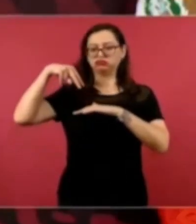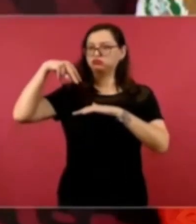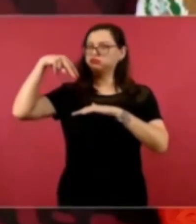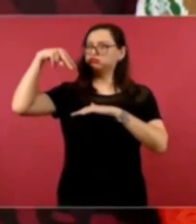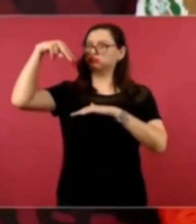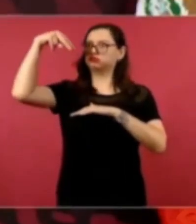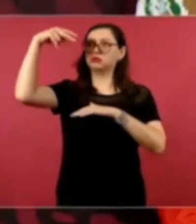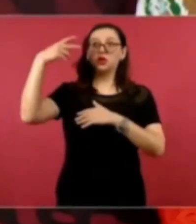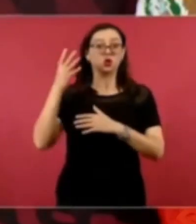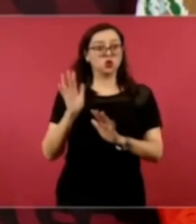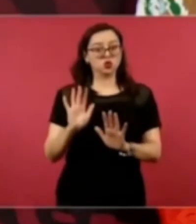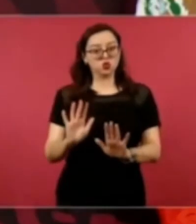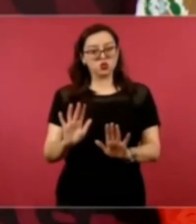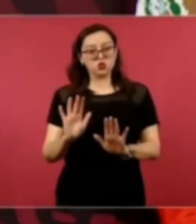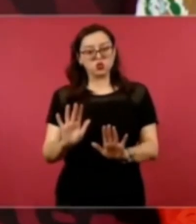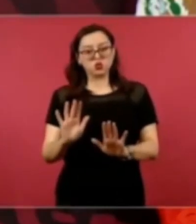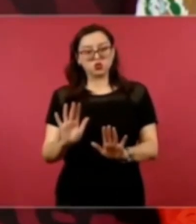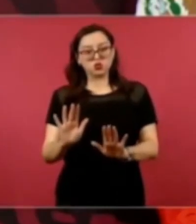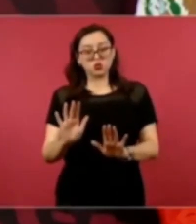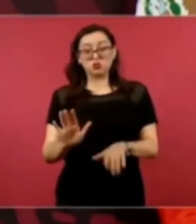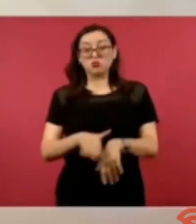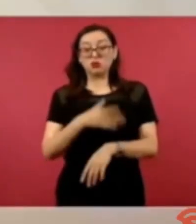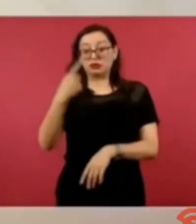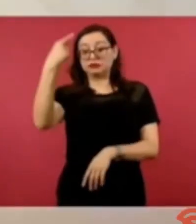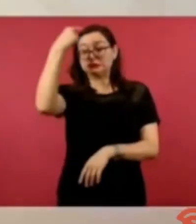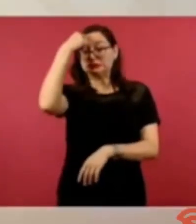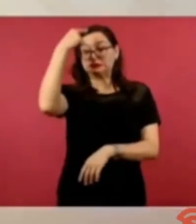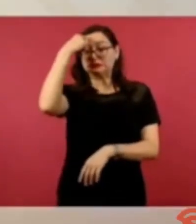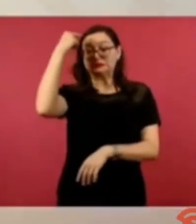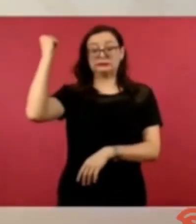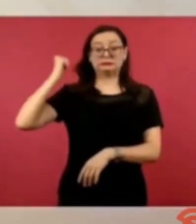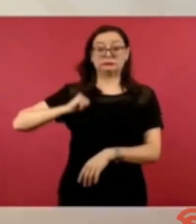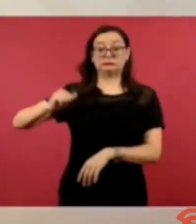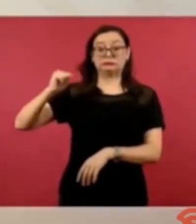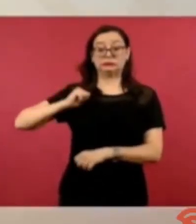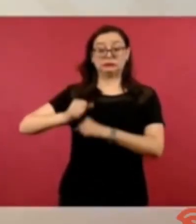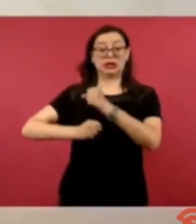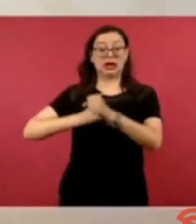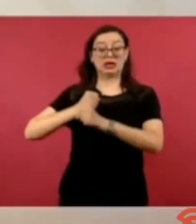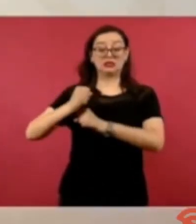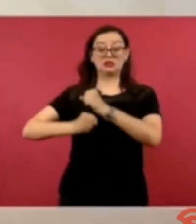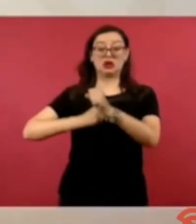política siglos no pudo la revolución